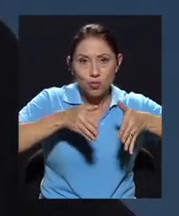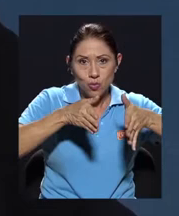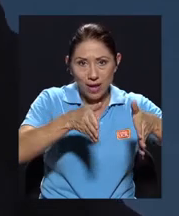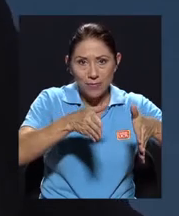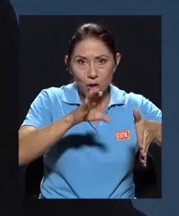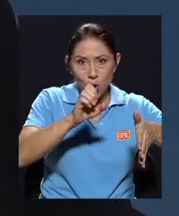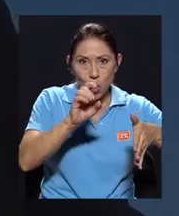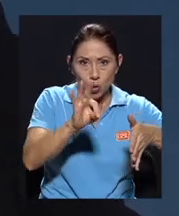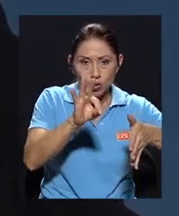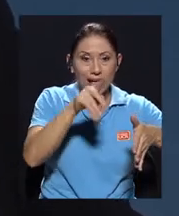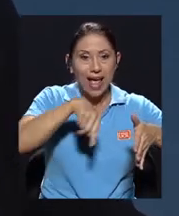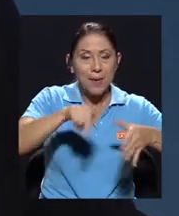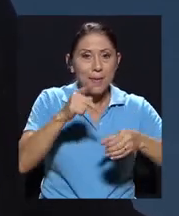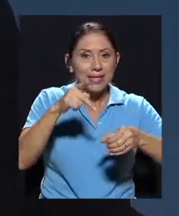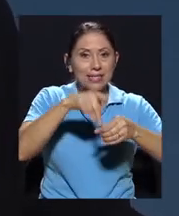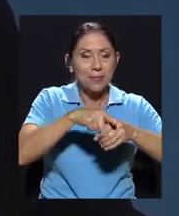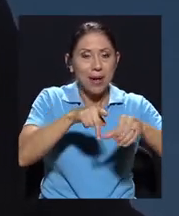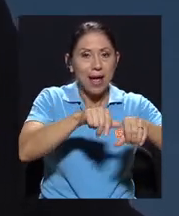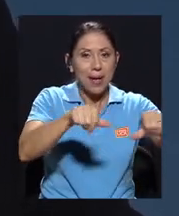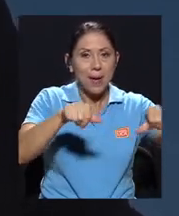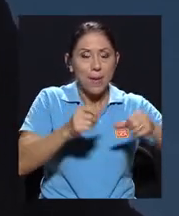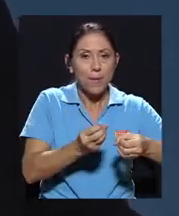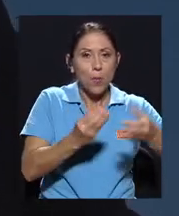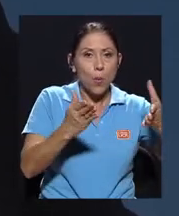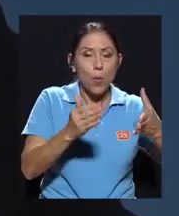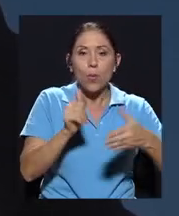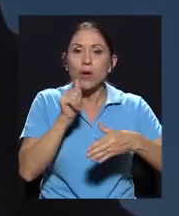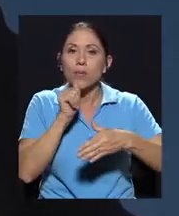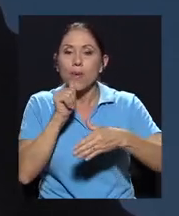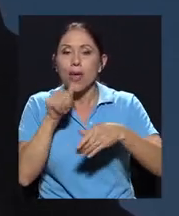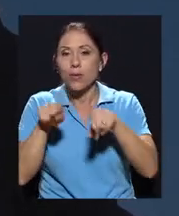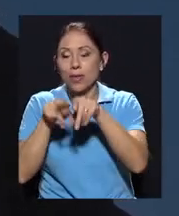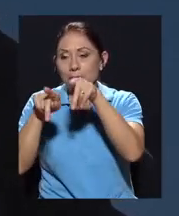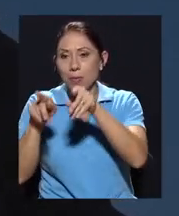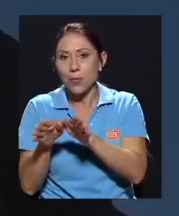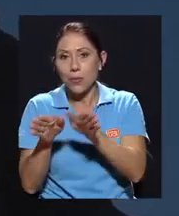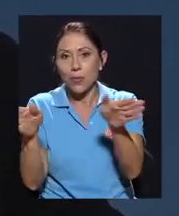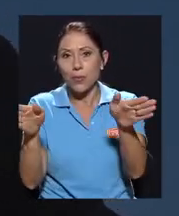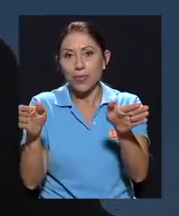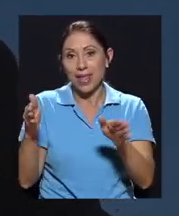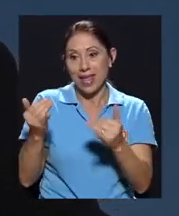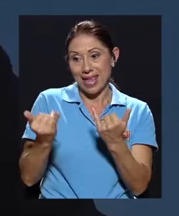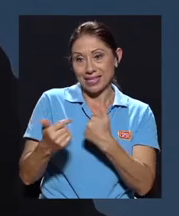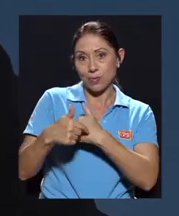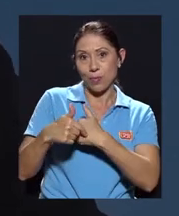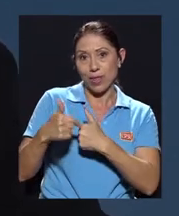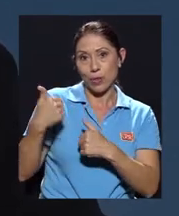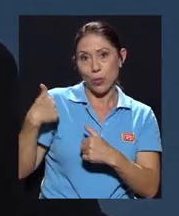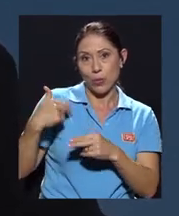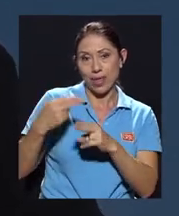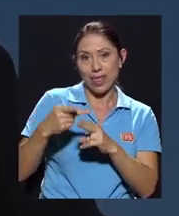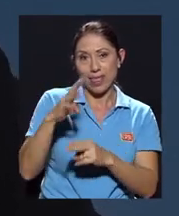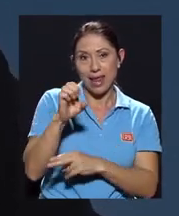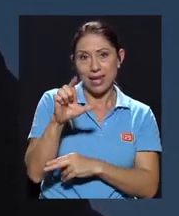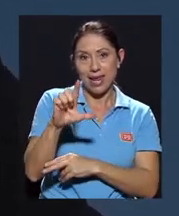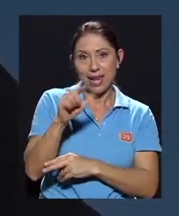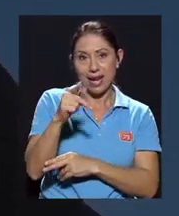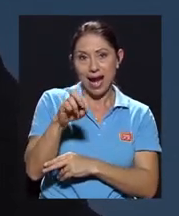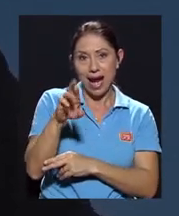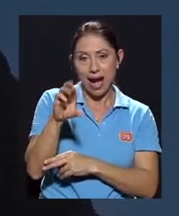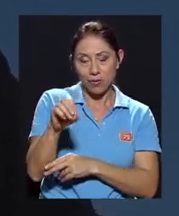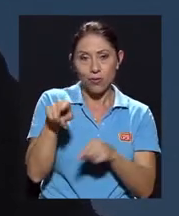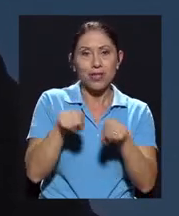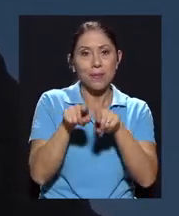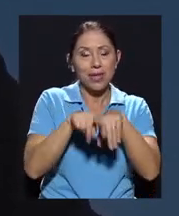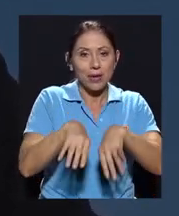público, el sector privado, la sociedad civil y en este momento don Daniel Garro, que es parte de la organización, está asumiendo también la